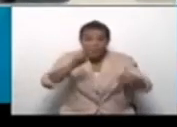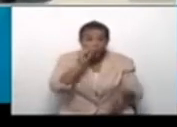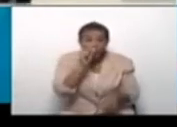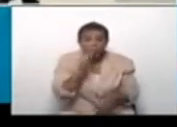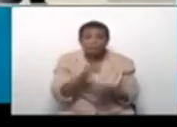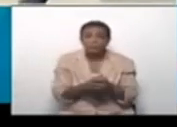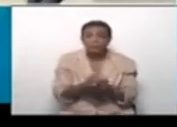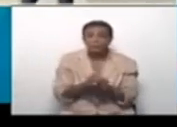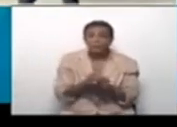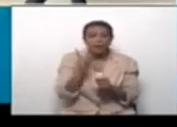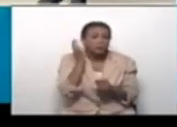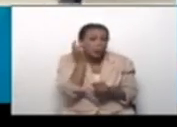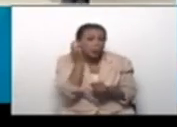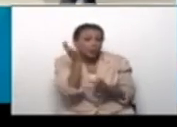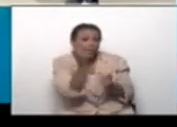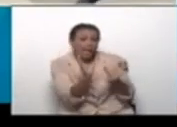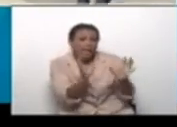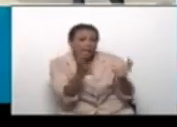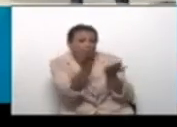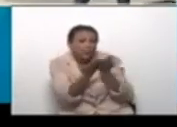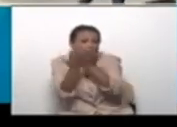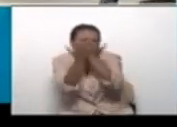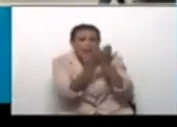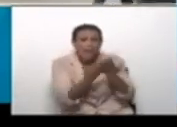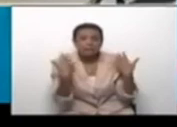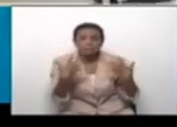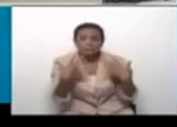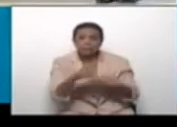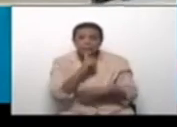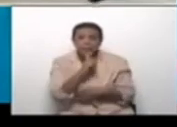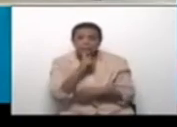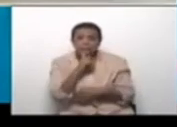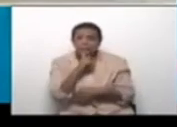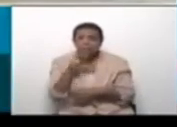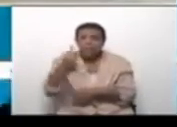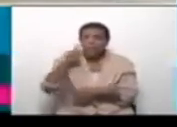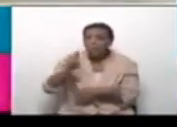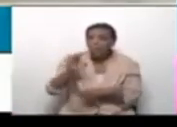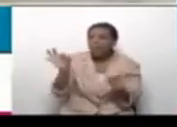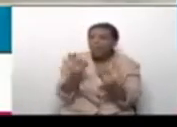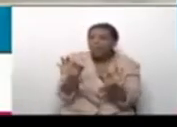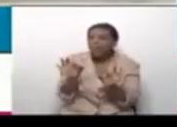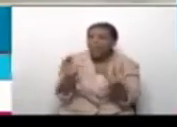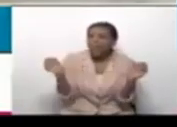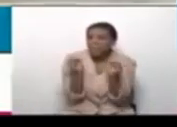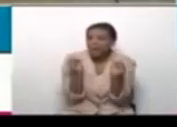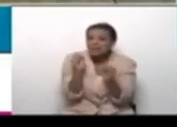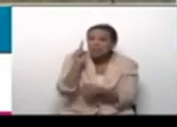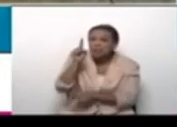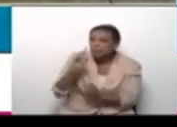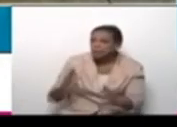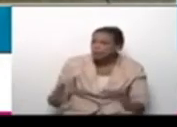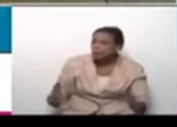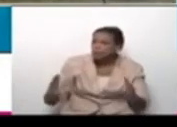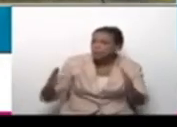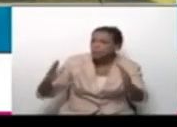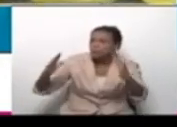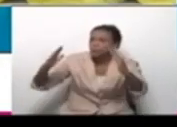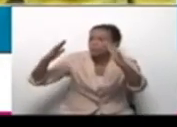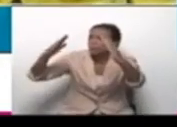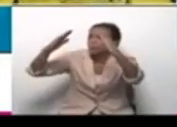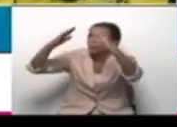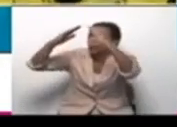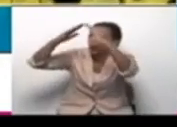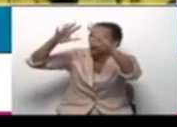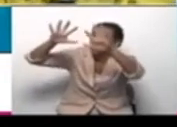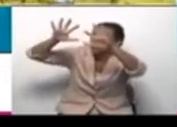oficina de estudios de la crisis del cambio climático y si hay un sitio donde se puede ver precisamente es en Mérida, cuánto ha venido afectando